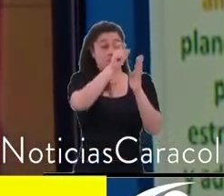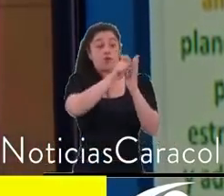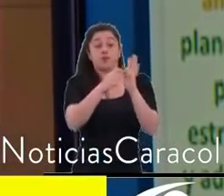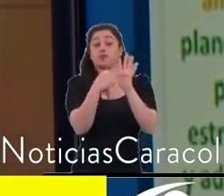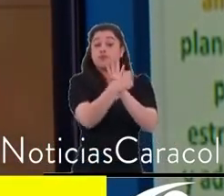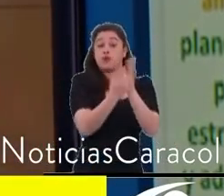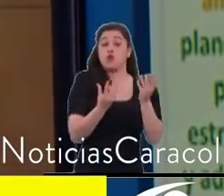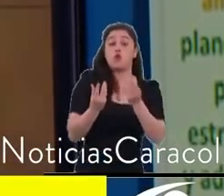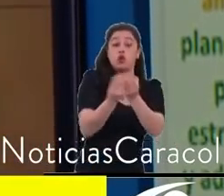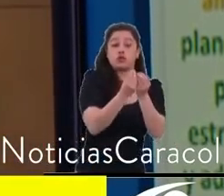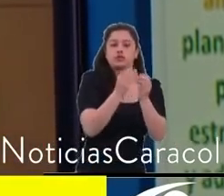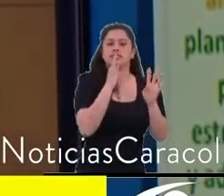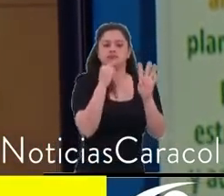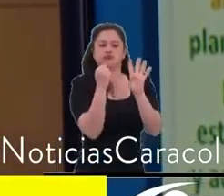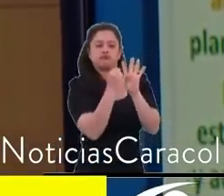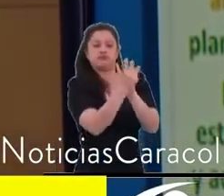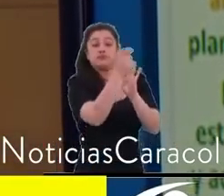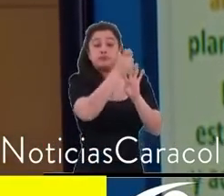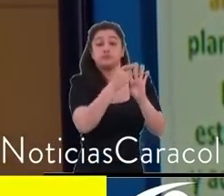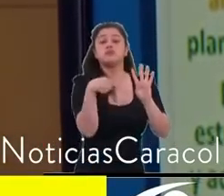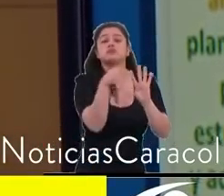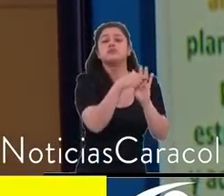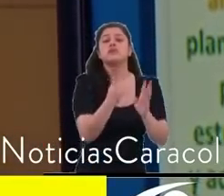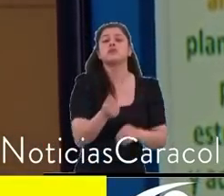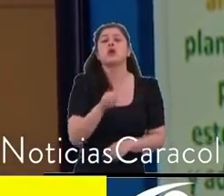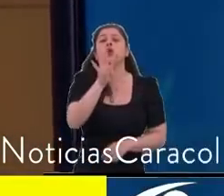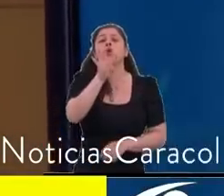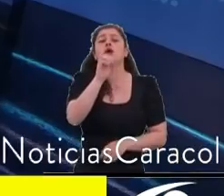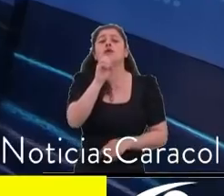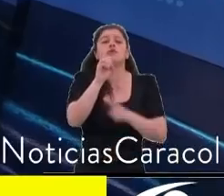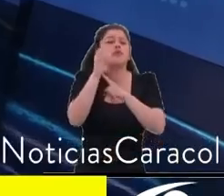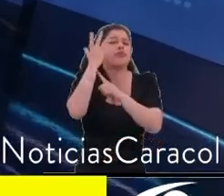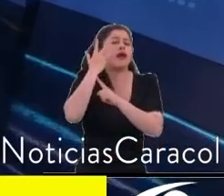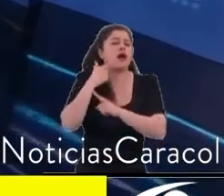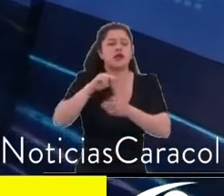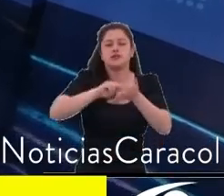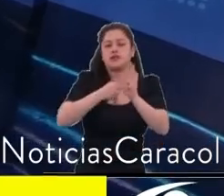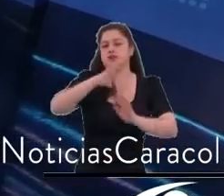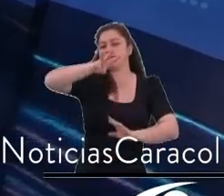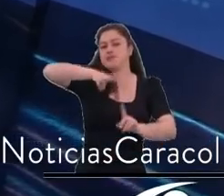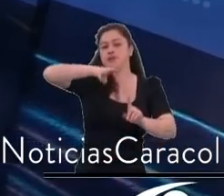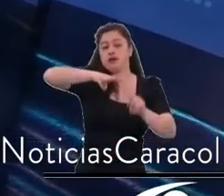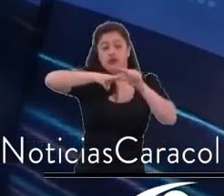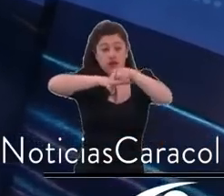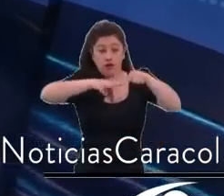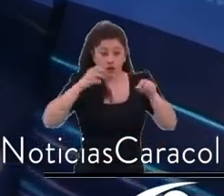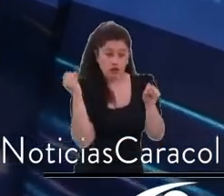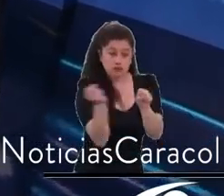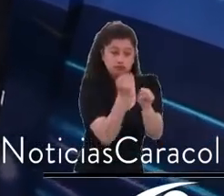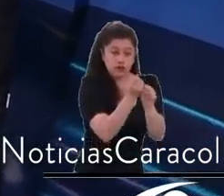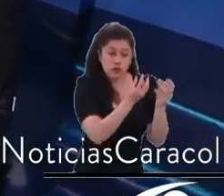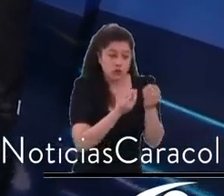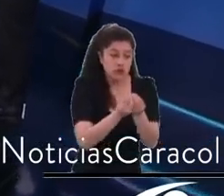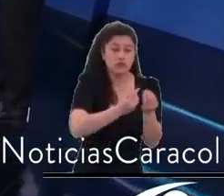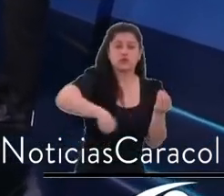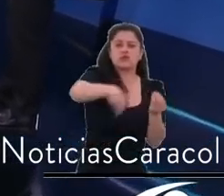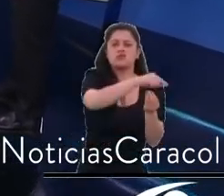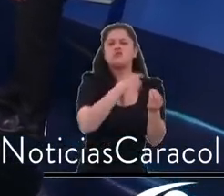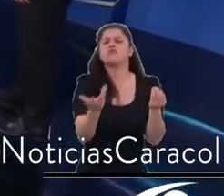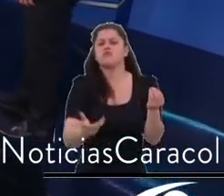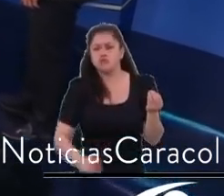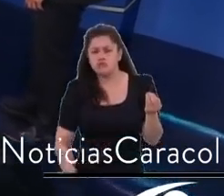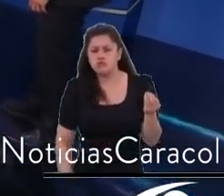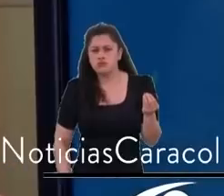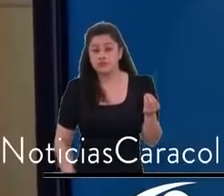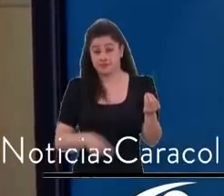para hacer su trabajo. ¿Por qué no lo hicieron, apreciados concejales? La concejal Carolina Arbeláez además dejó el puesto tirado. Mandó una carta diciendo no,